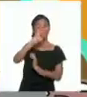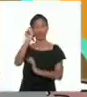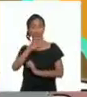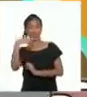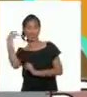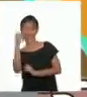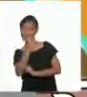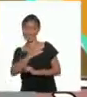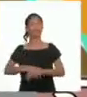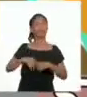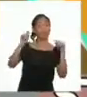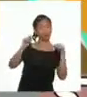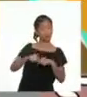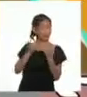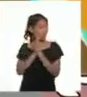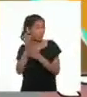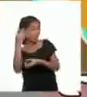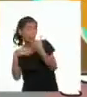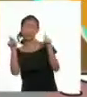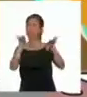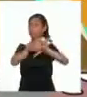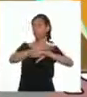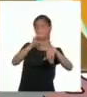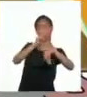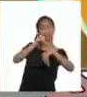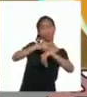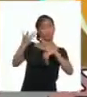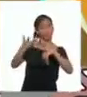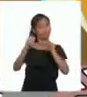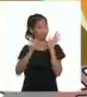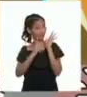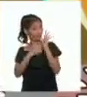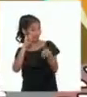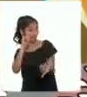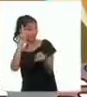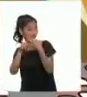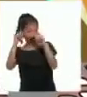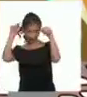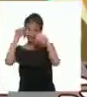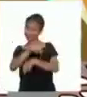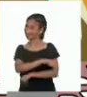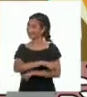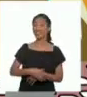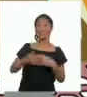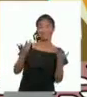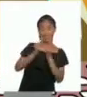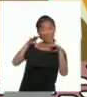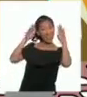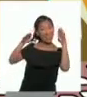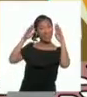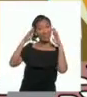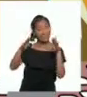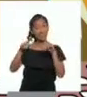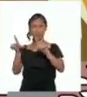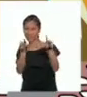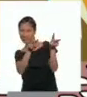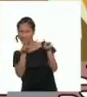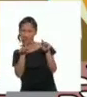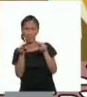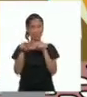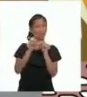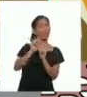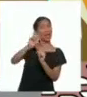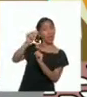vizcacha del bicentenario me dicen que ya es hora les dejo un reto para estos días estar atentos a los programas e